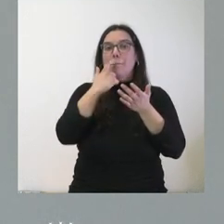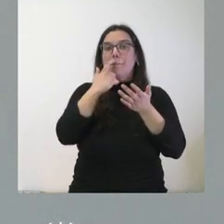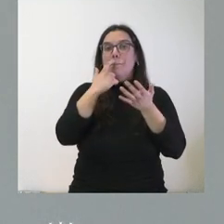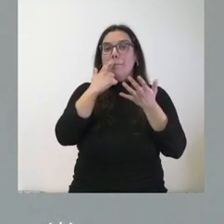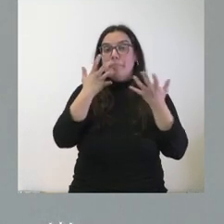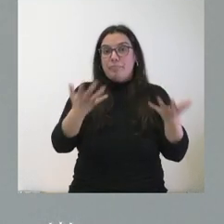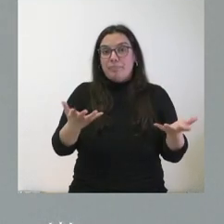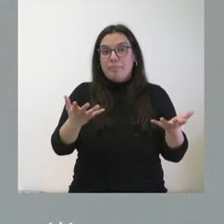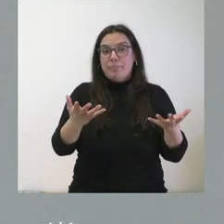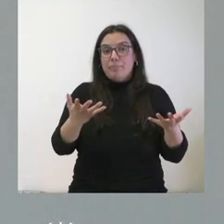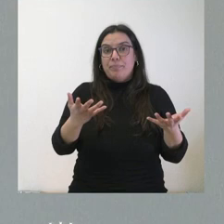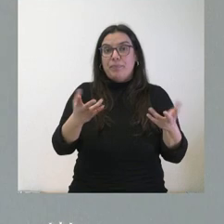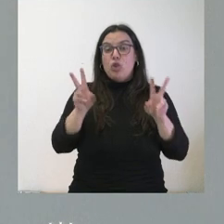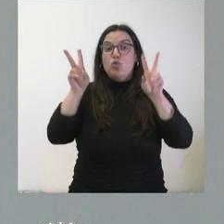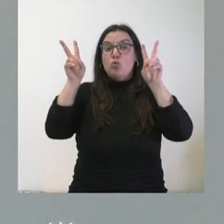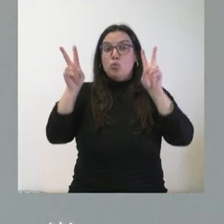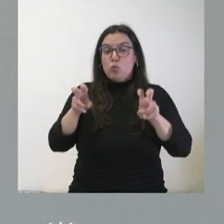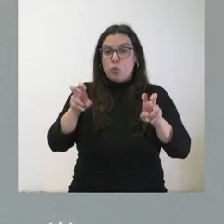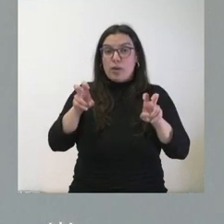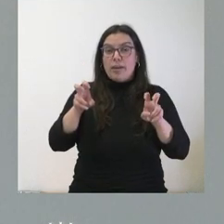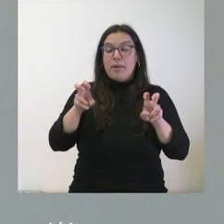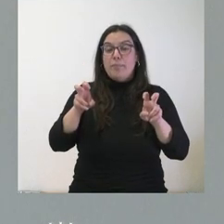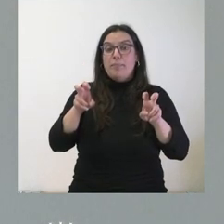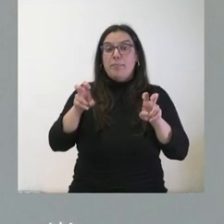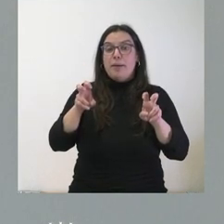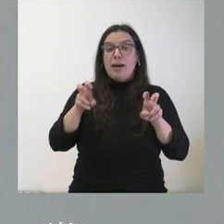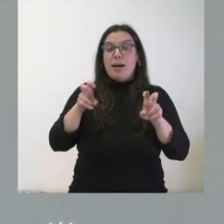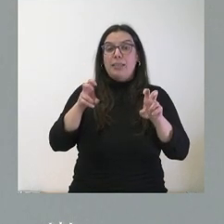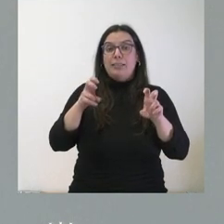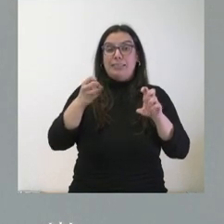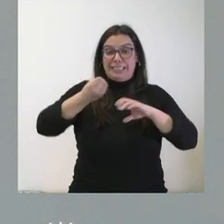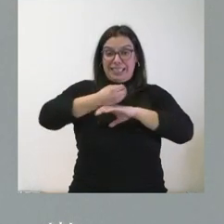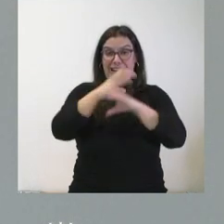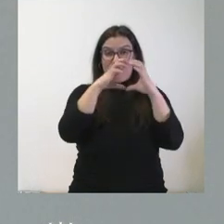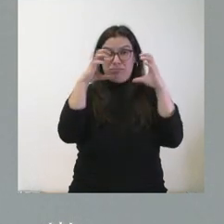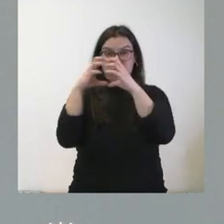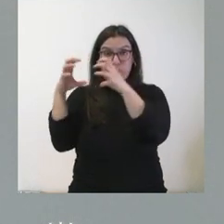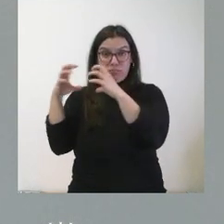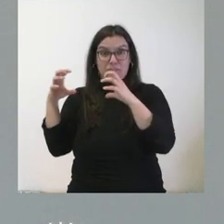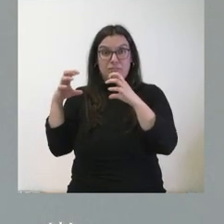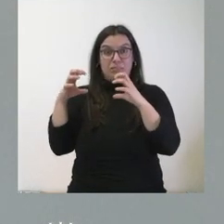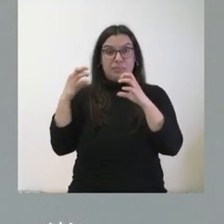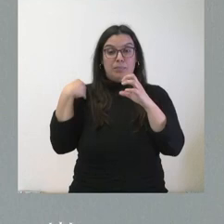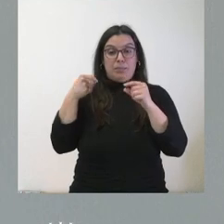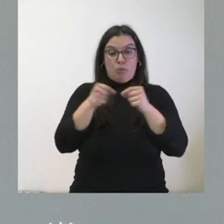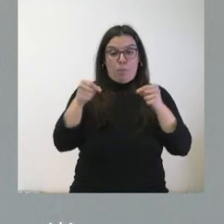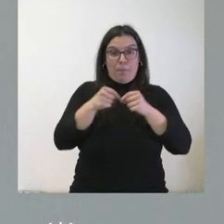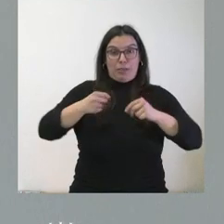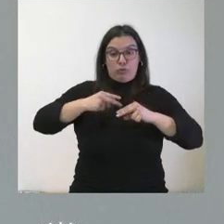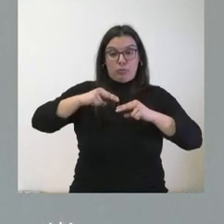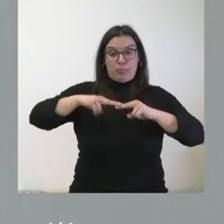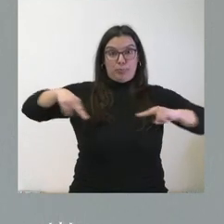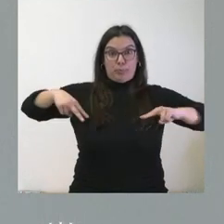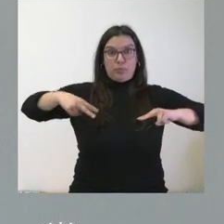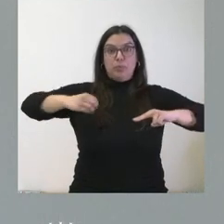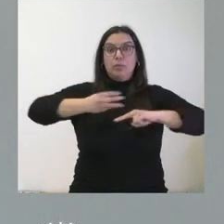estas nuevas unidades de flota de ancho métrico darían servicio